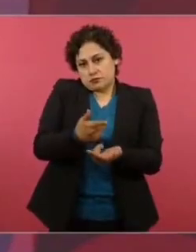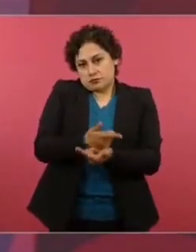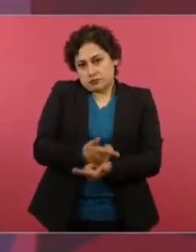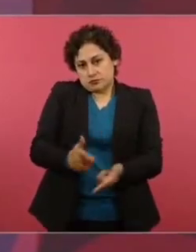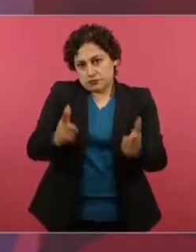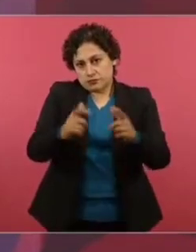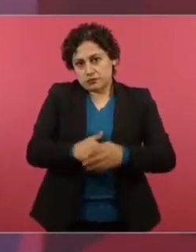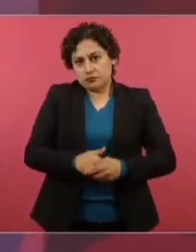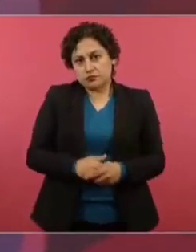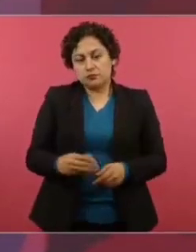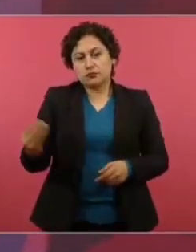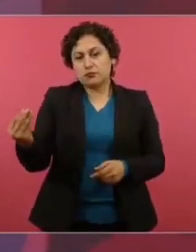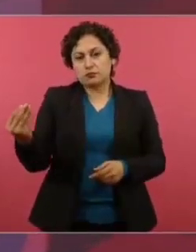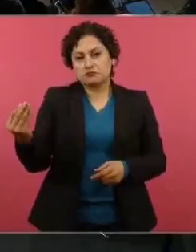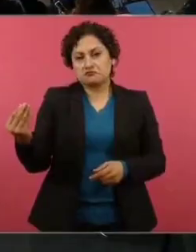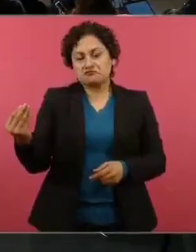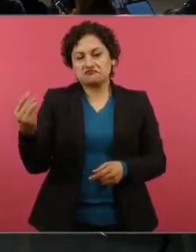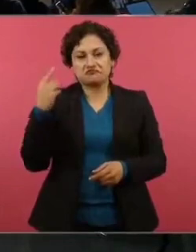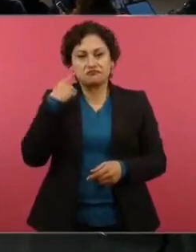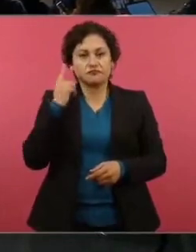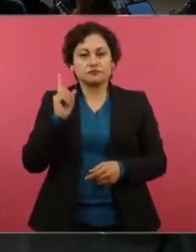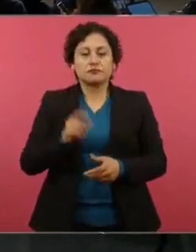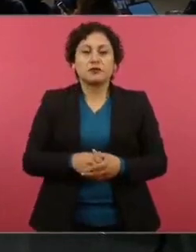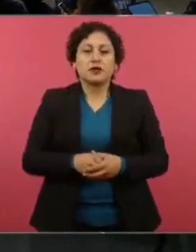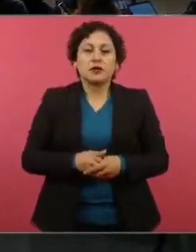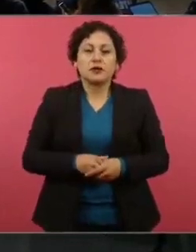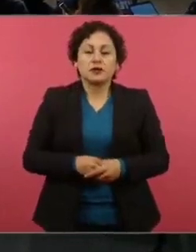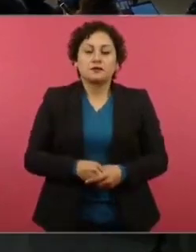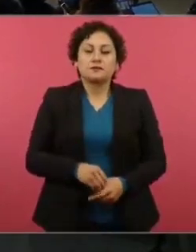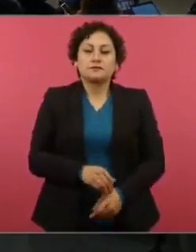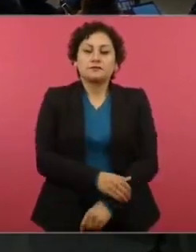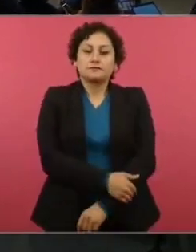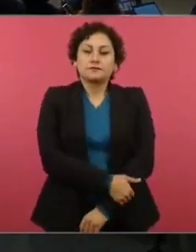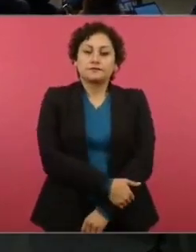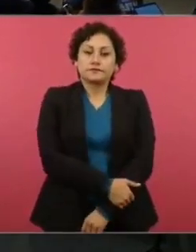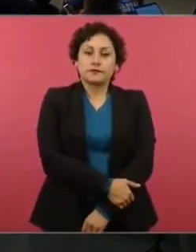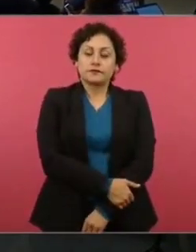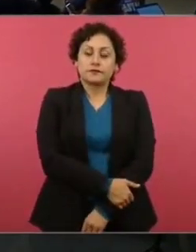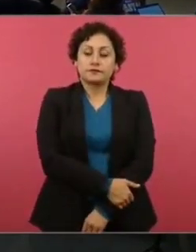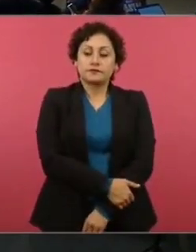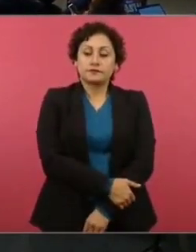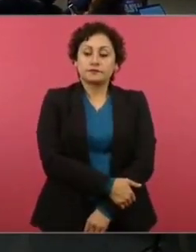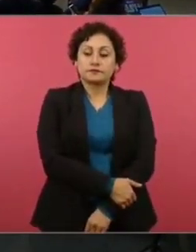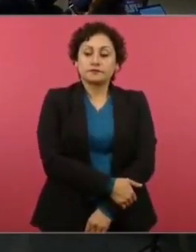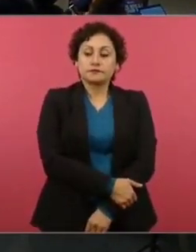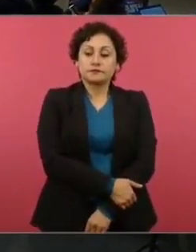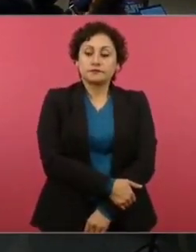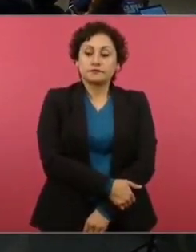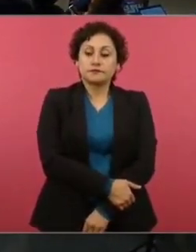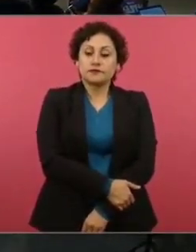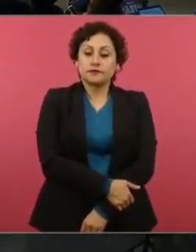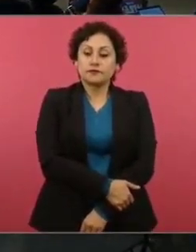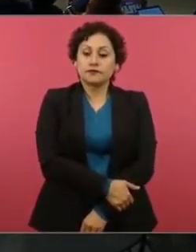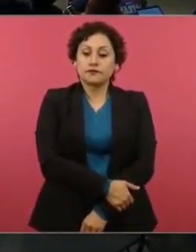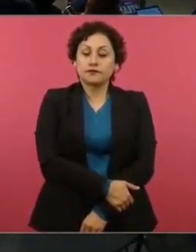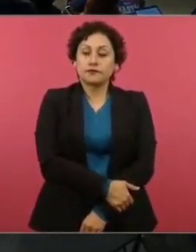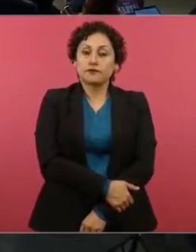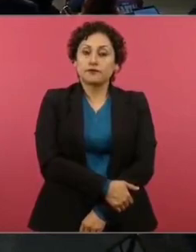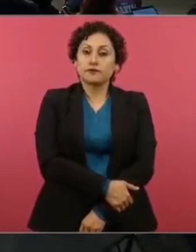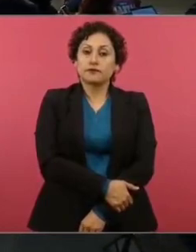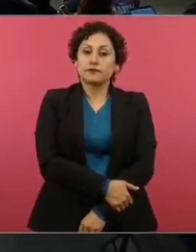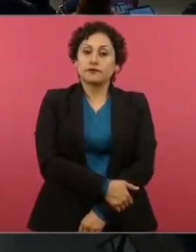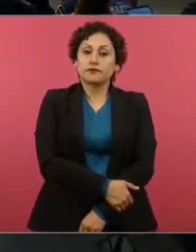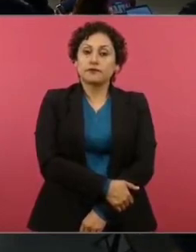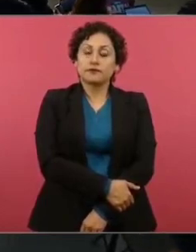llama a la Secretaría del Bienestar, ¿por qué le acusa a Carreo y que las brigadas están recorriendo el lugar? Pero es